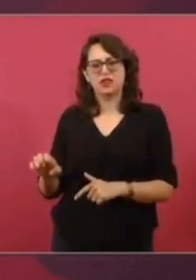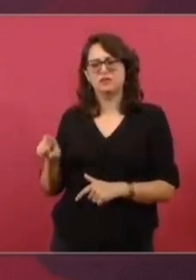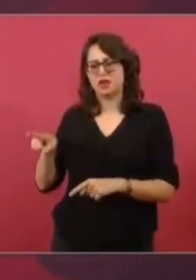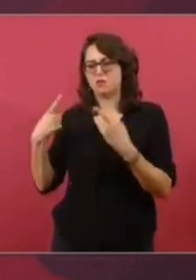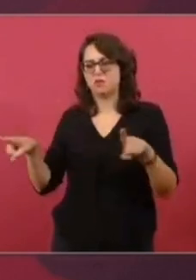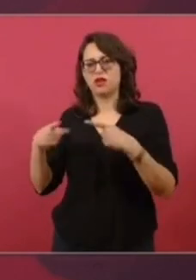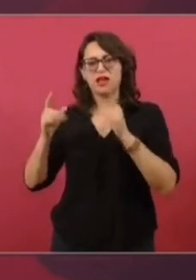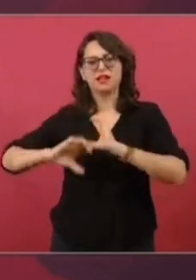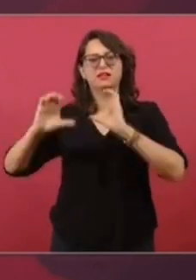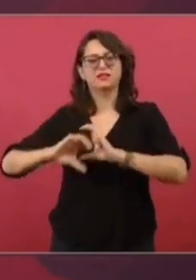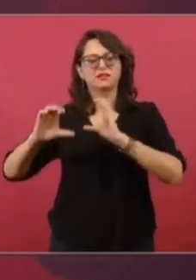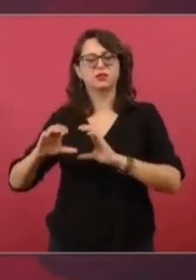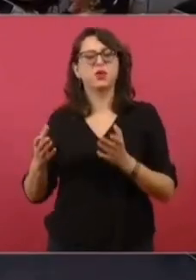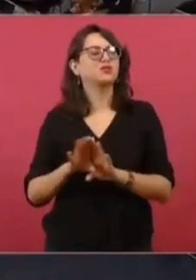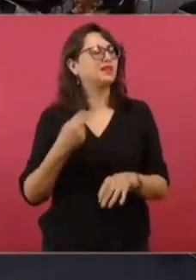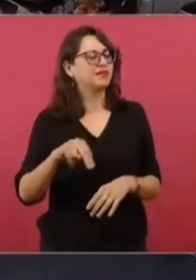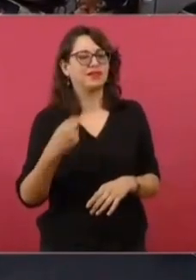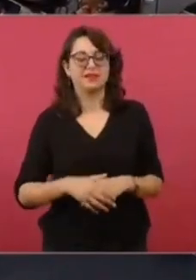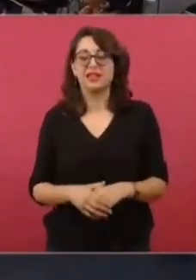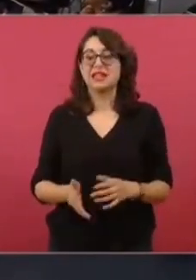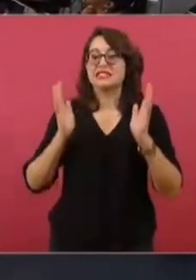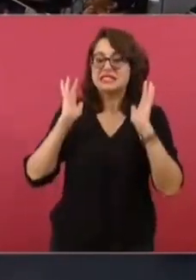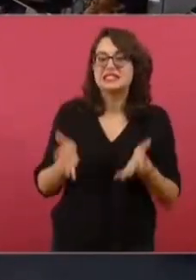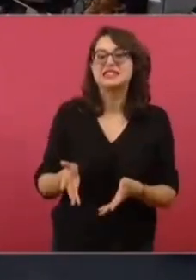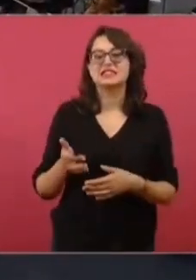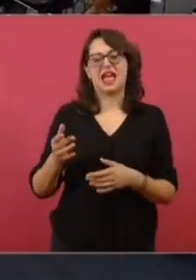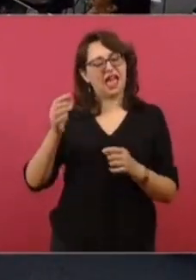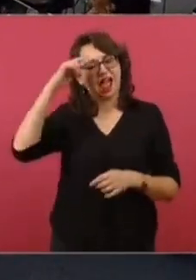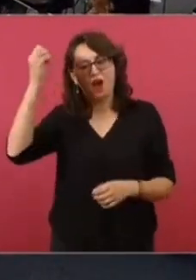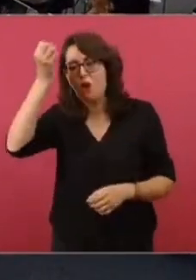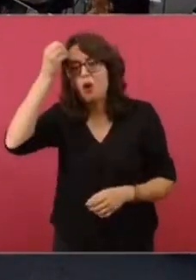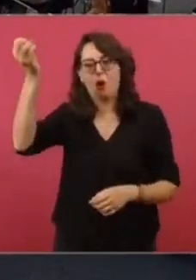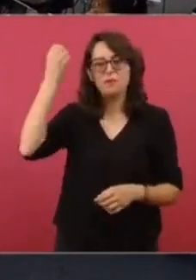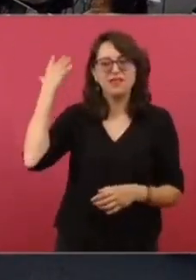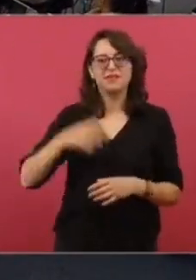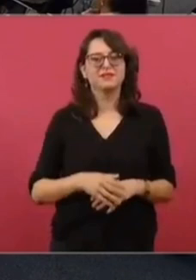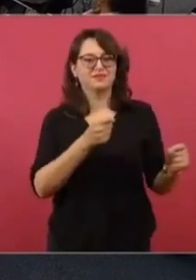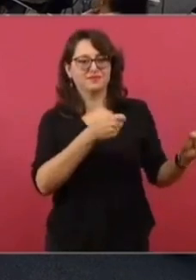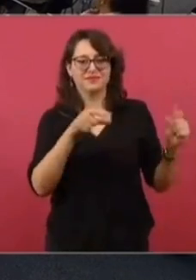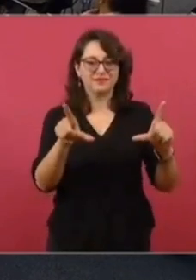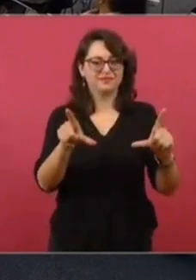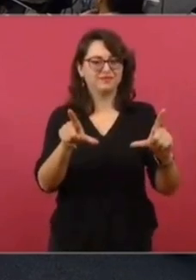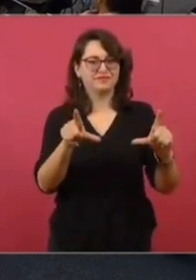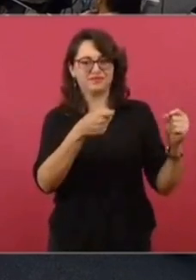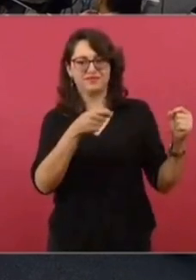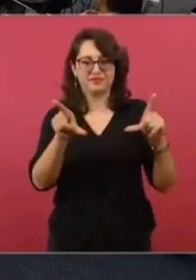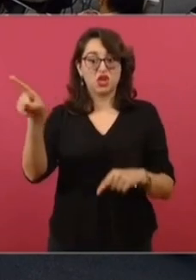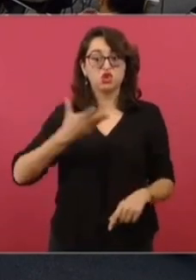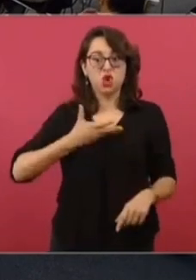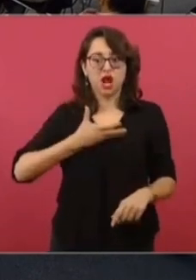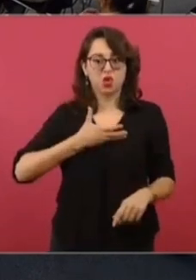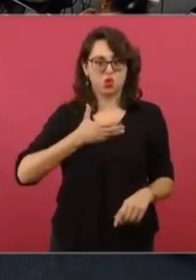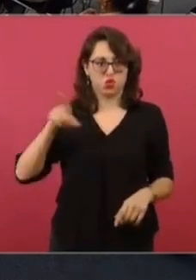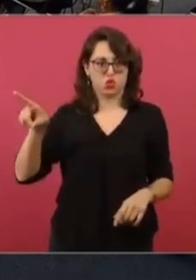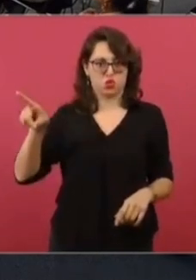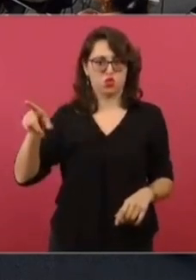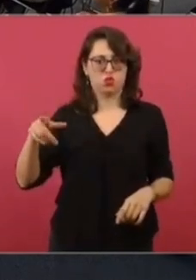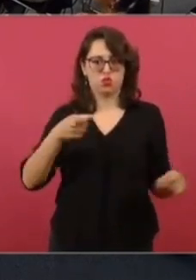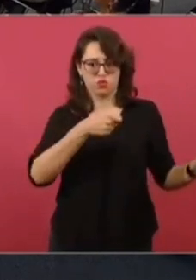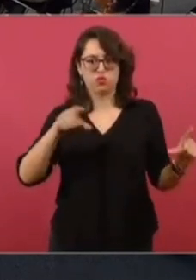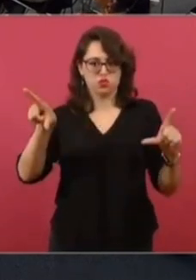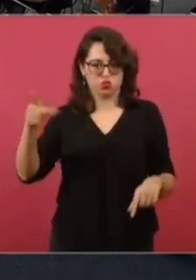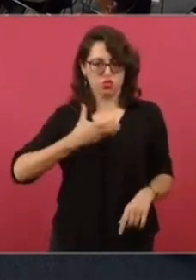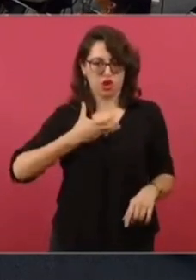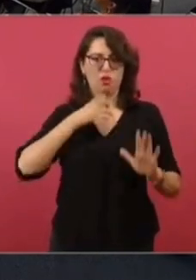Esa de... ¡Supérame! Ponla, ponla, ponla, ponla. la de... Cuando estuvieron aquí en el zócalo. Porque ahí están unas